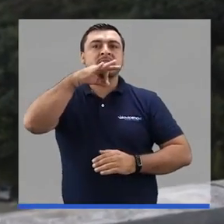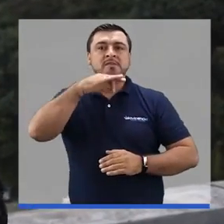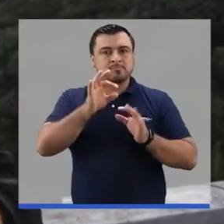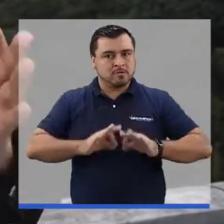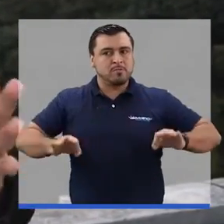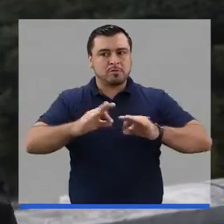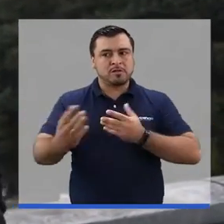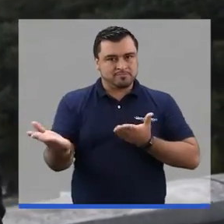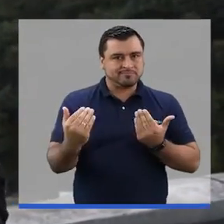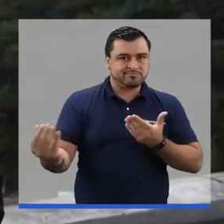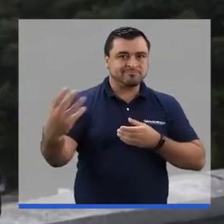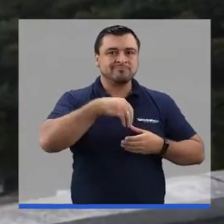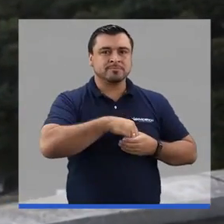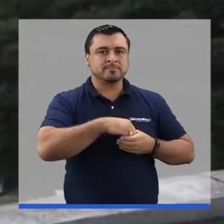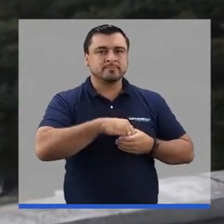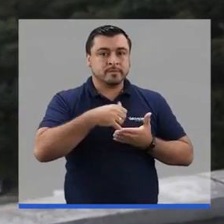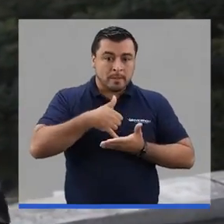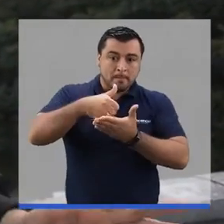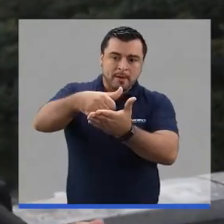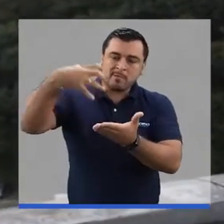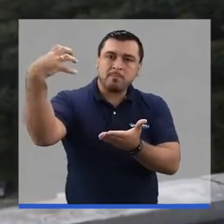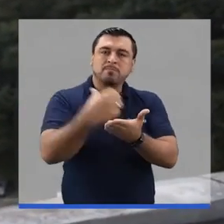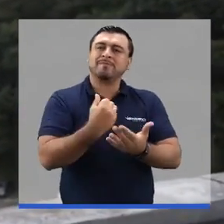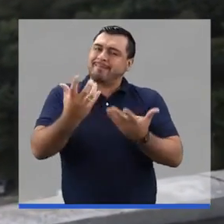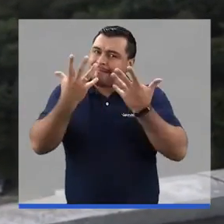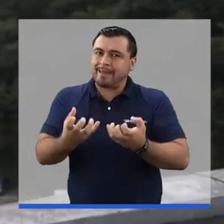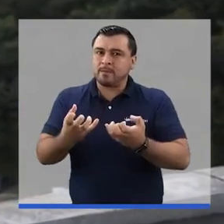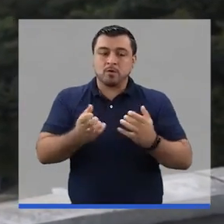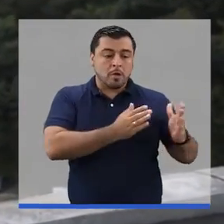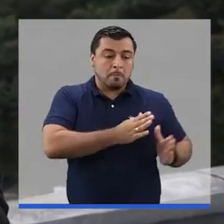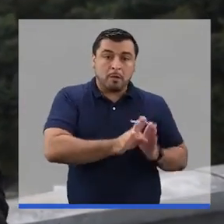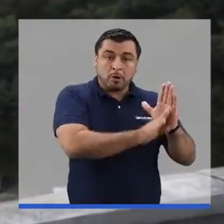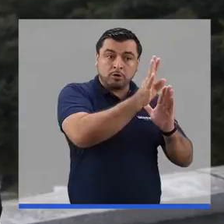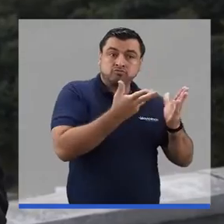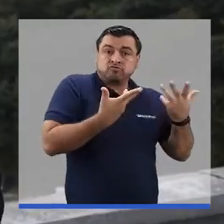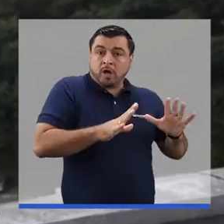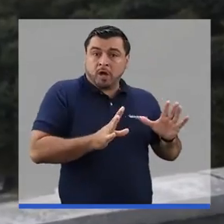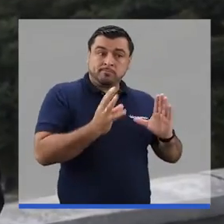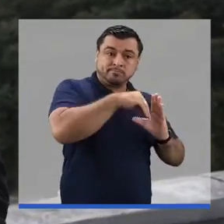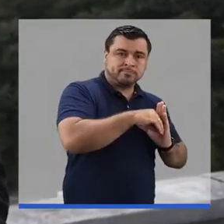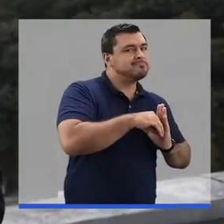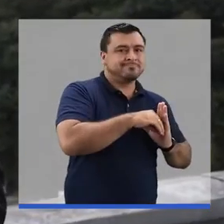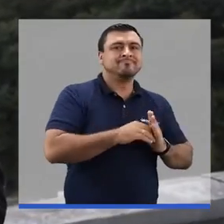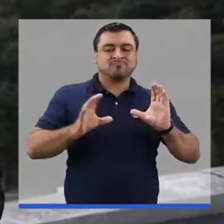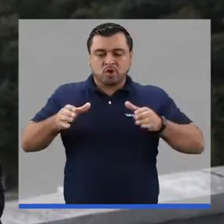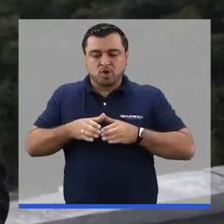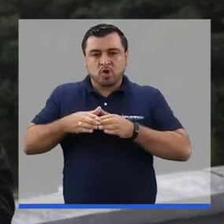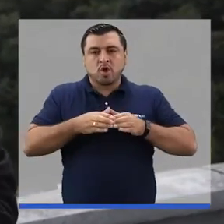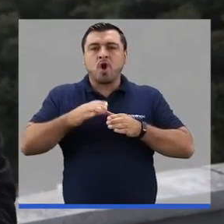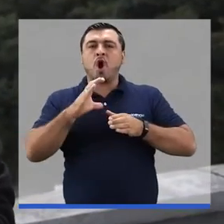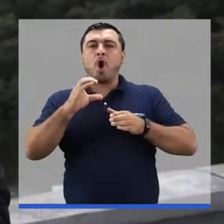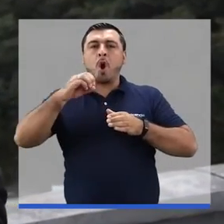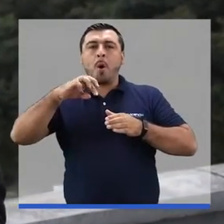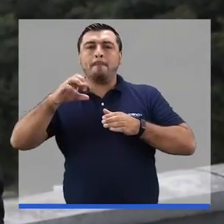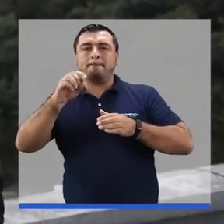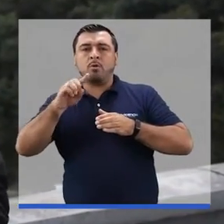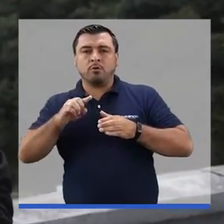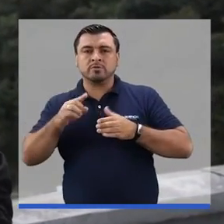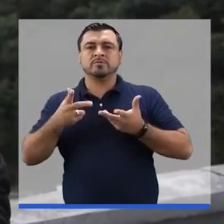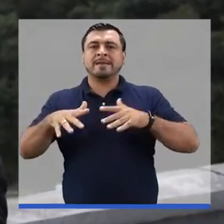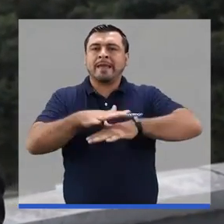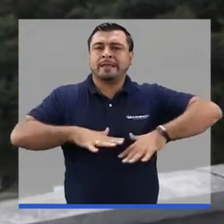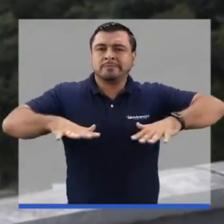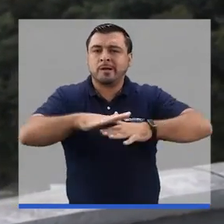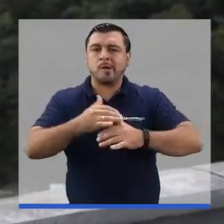de la ciudad. Nos merecemos este premio también porque más allá del plan de desarrollo hemos incorporado dentro del compost, dentro de los distintos